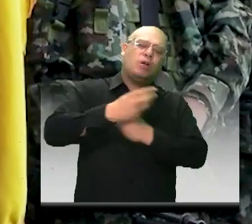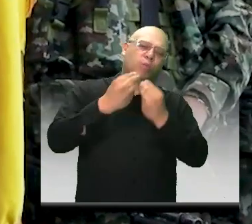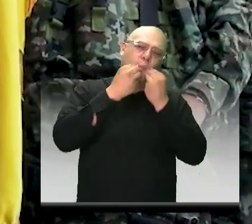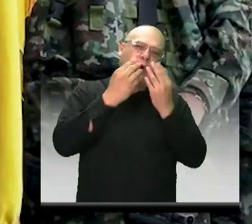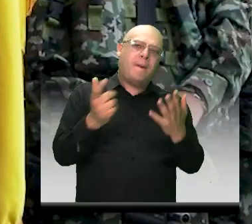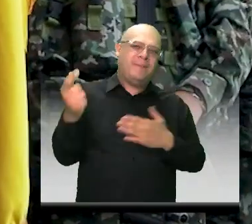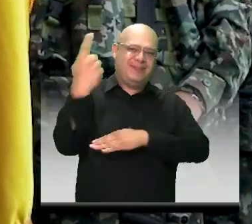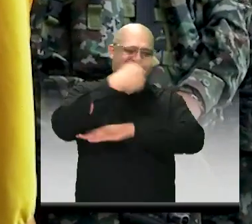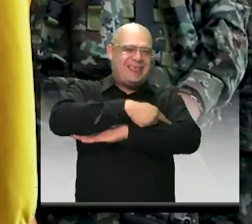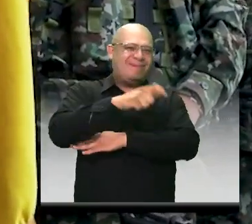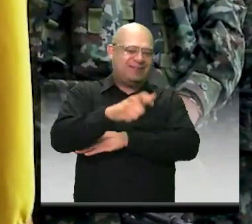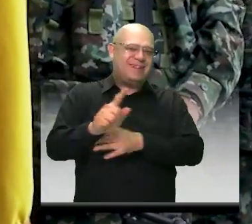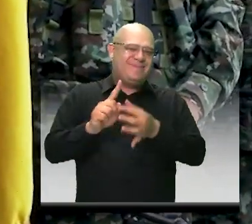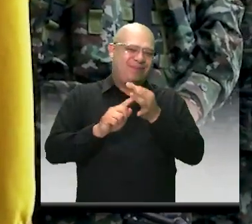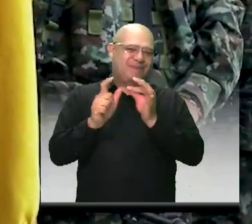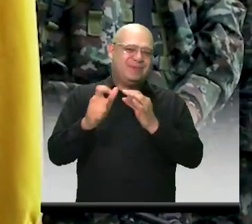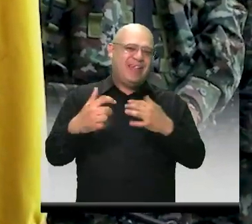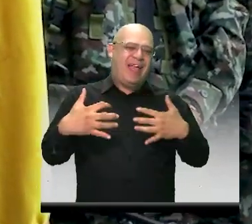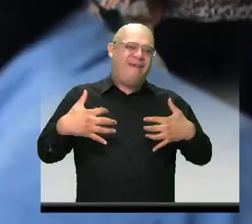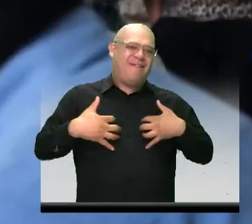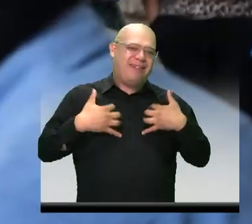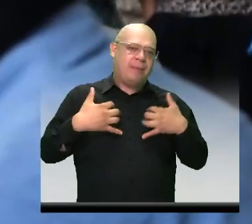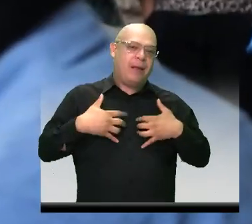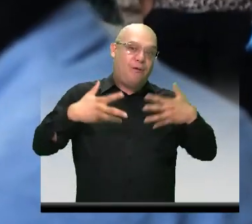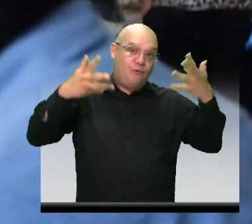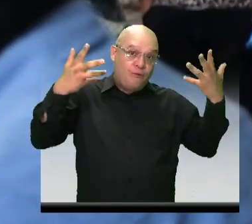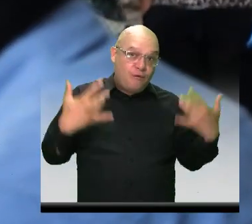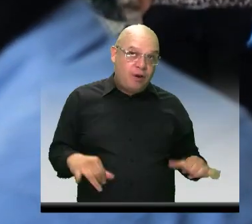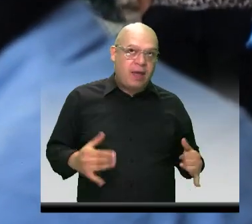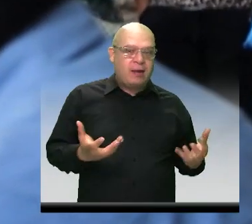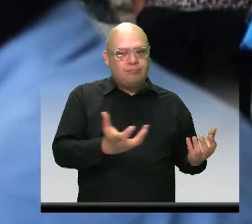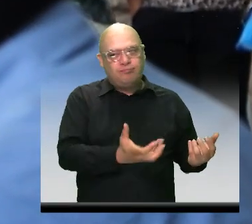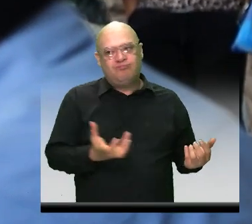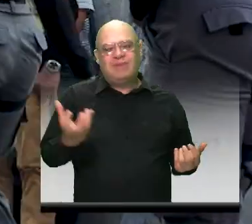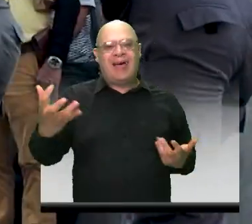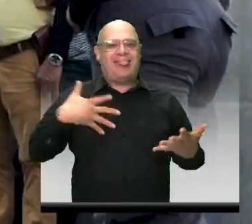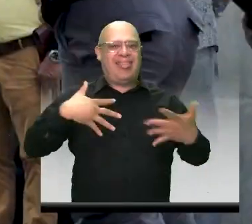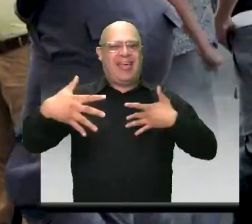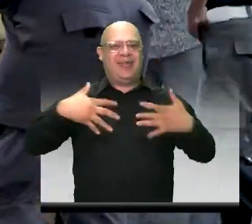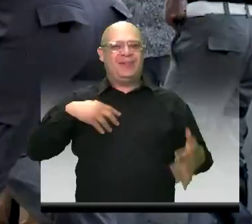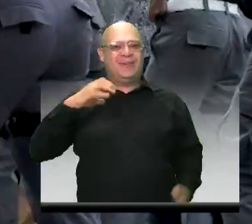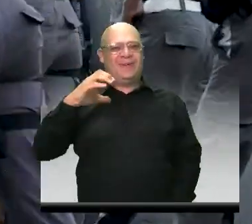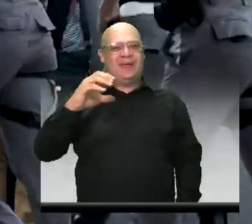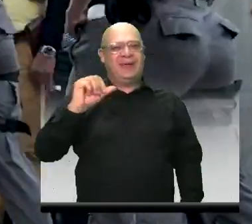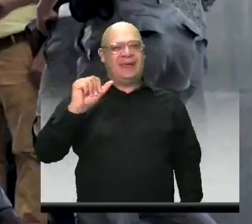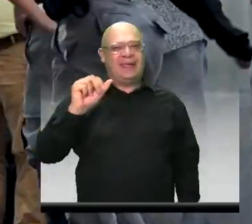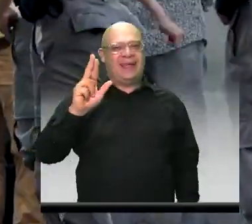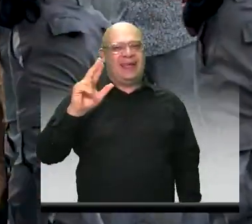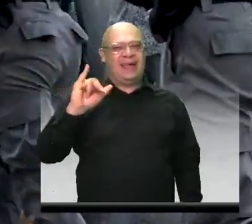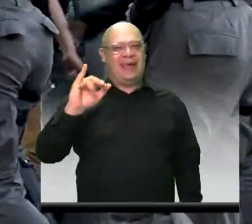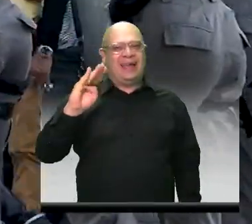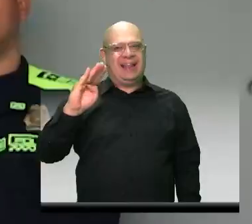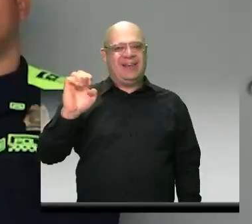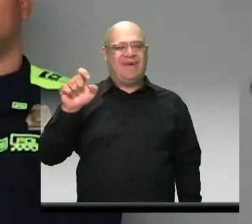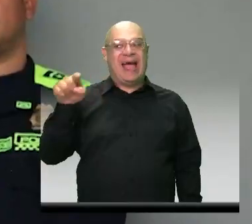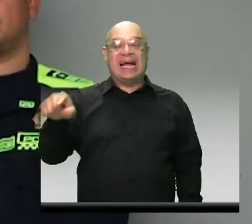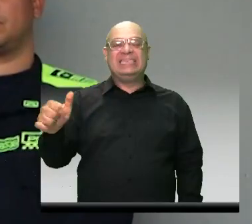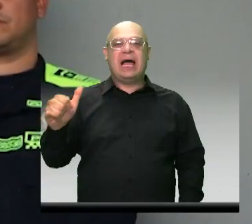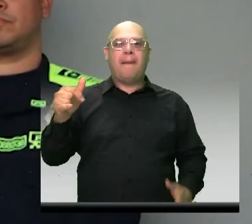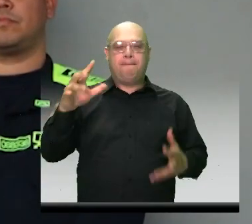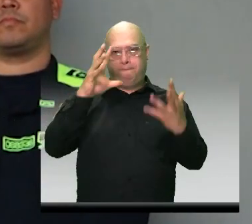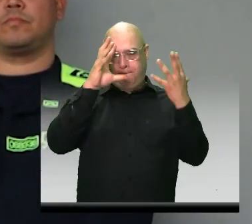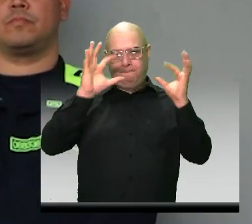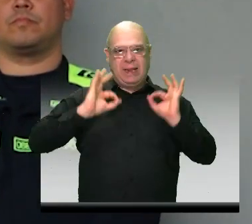Y luego nos desplazamos al Teatro Caribe, donde tuvimos una parada militar por parte del